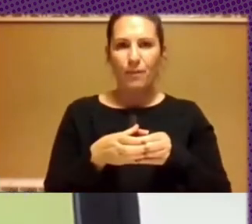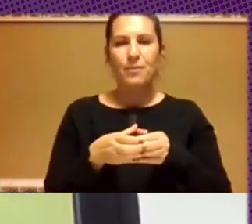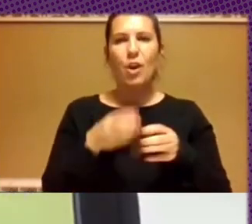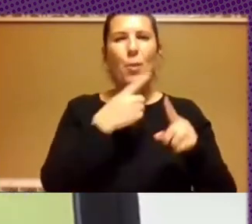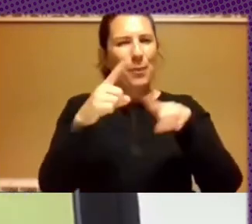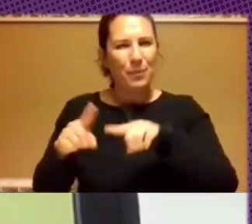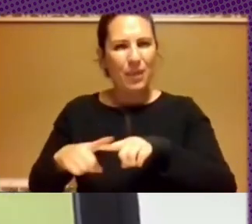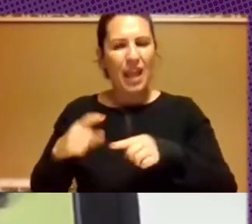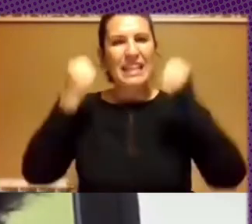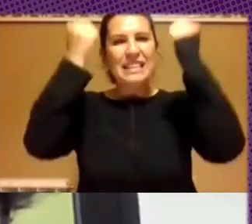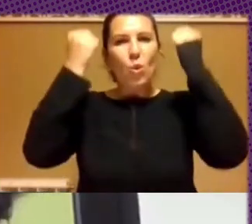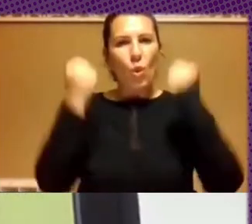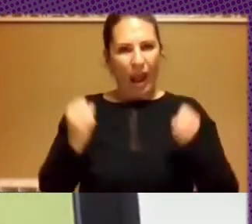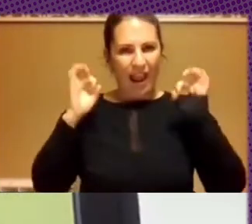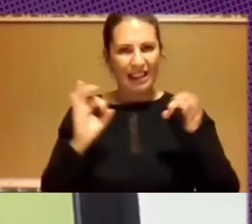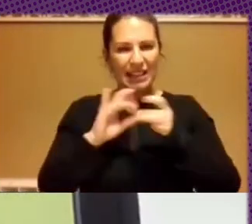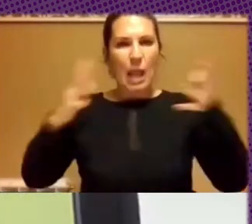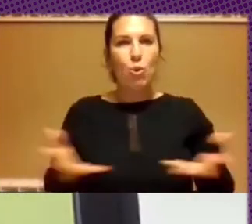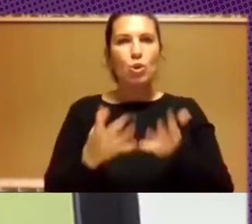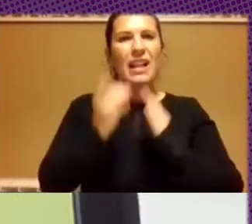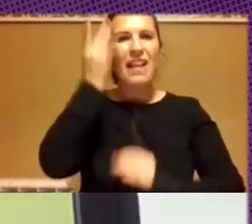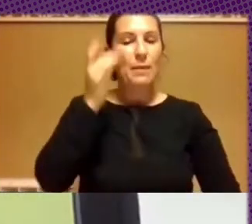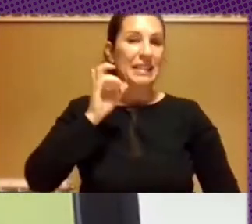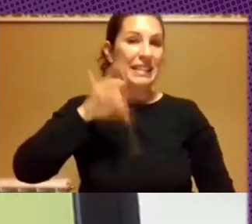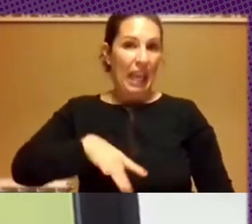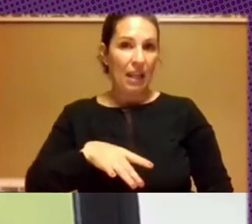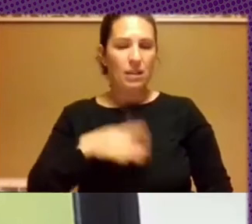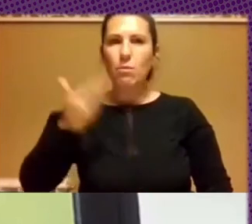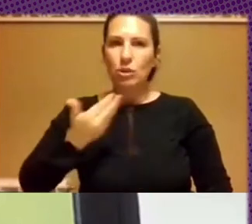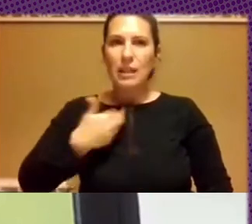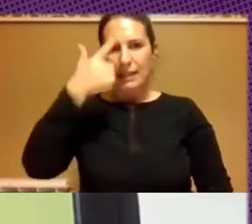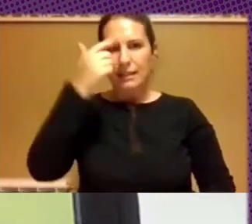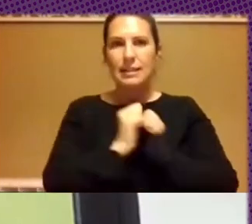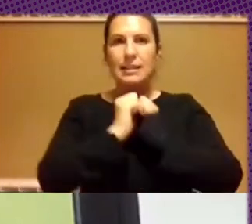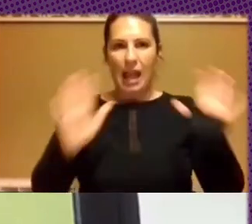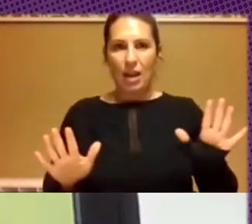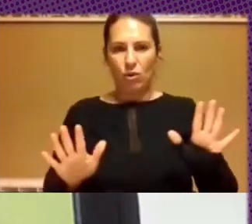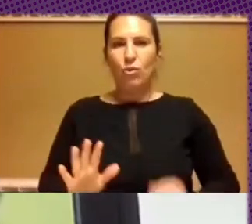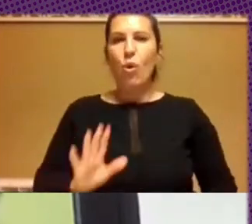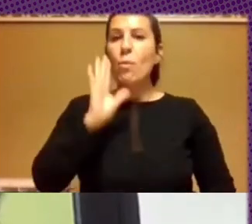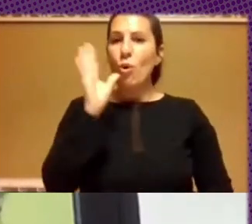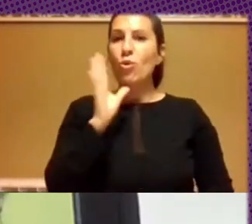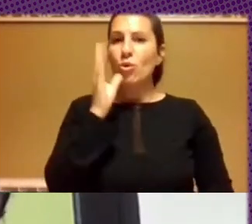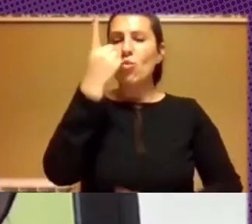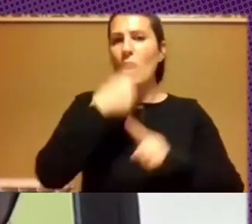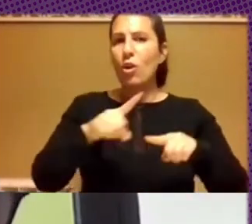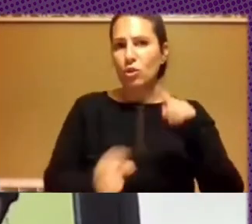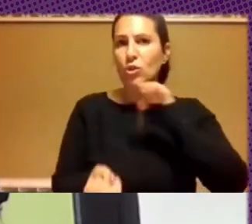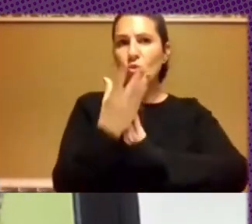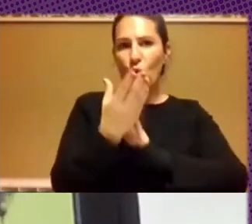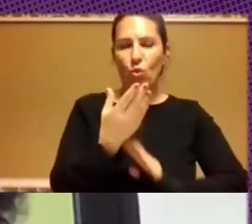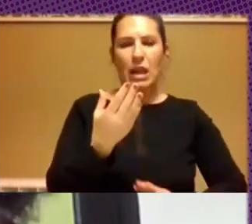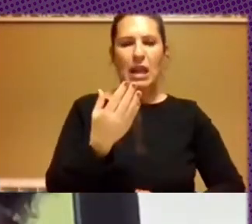impulsa qué tipo de iniciativa. Porque una de las cosas que surgieron, ni bien se hizo